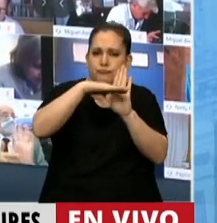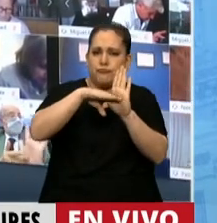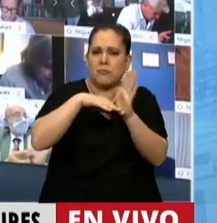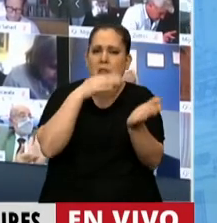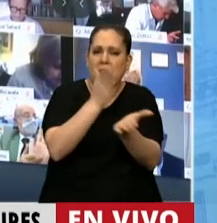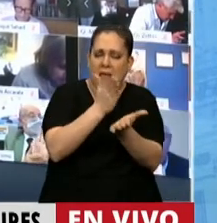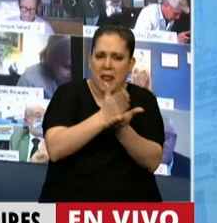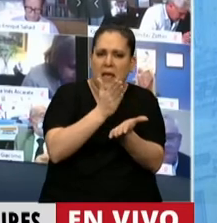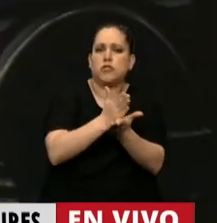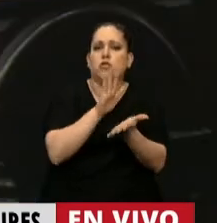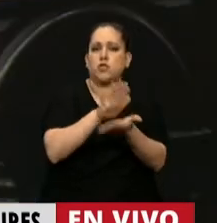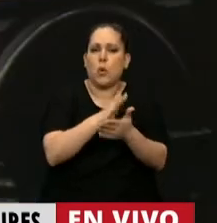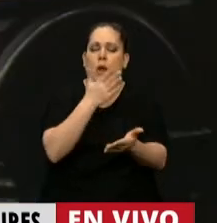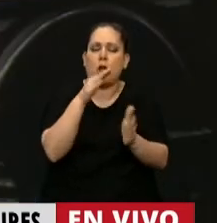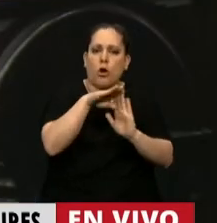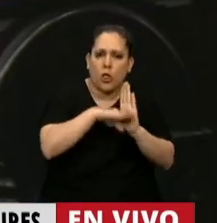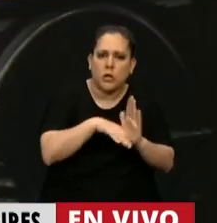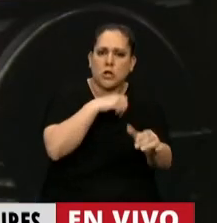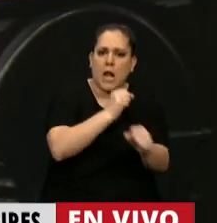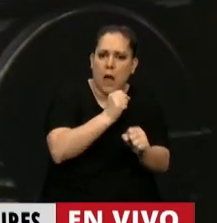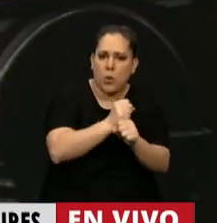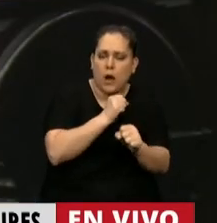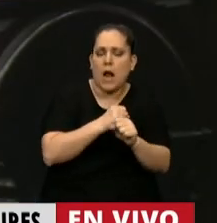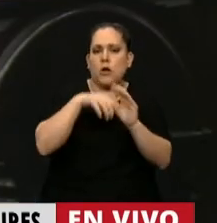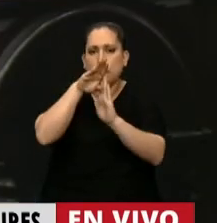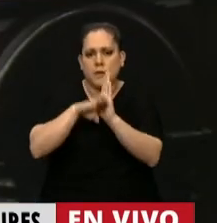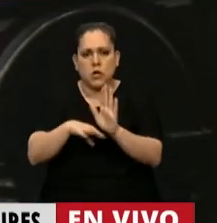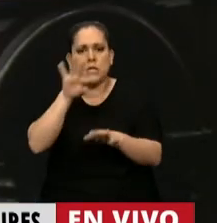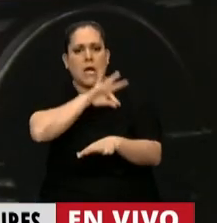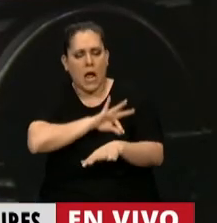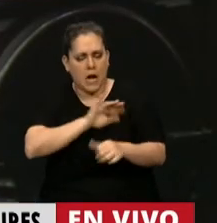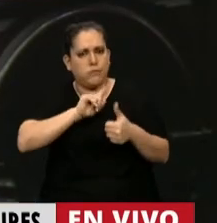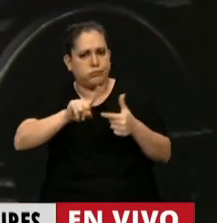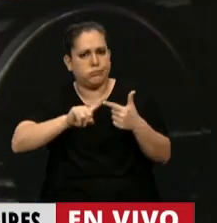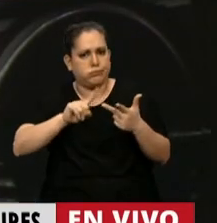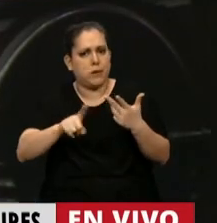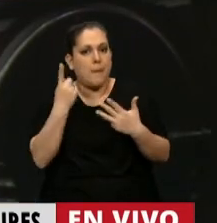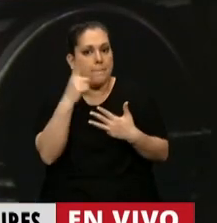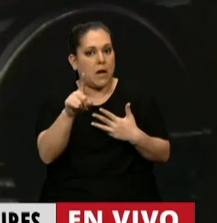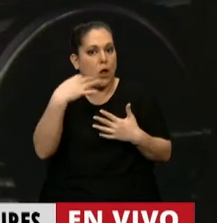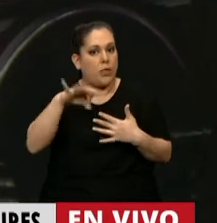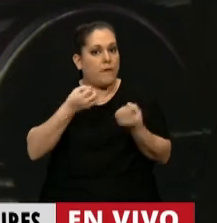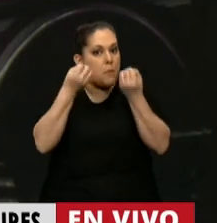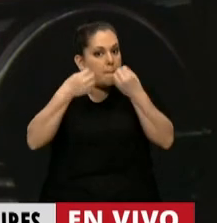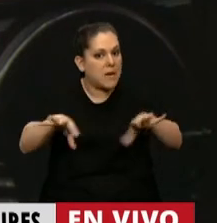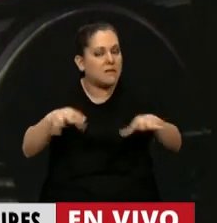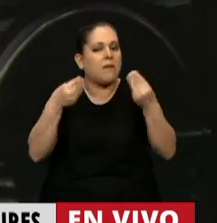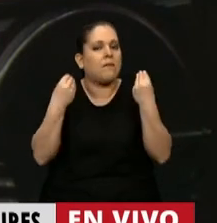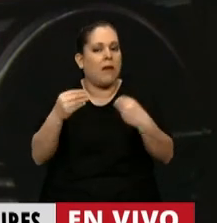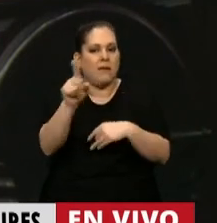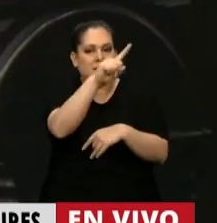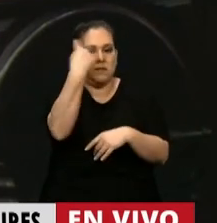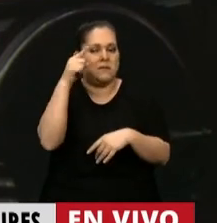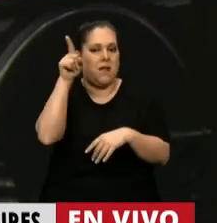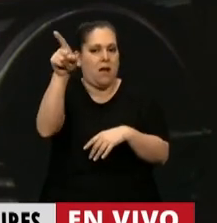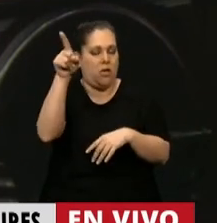que hacen a condiciones laborales y salariales, pero quiero decir que tenemos que empezar por el propio Estado, que muchas